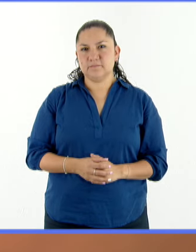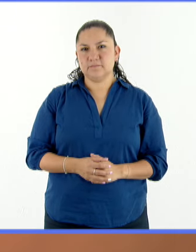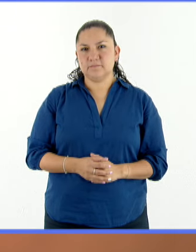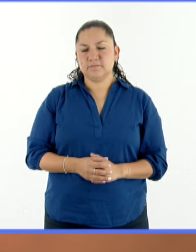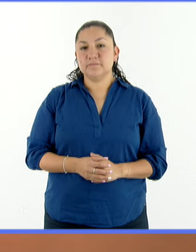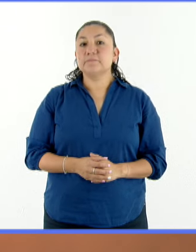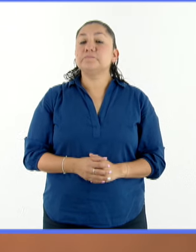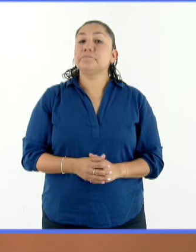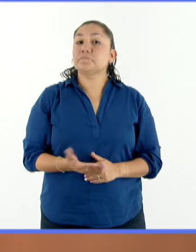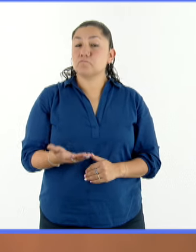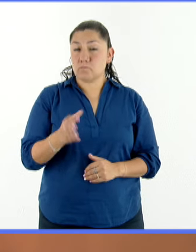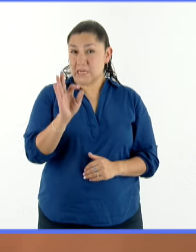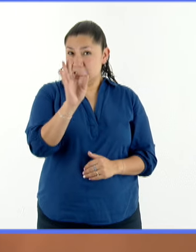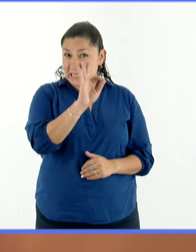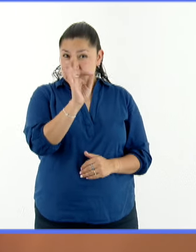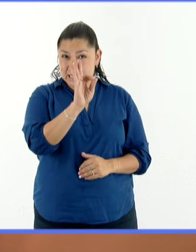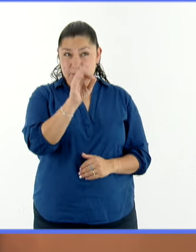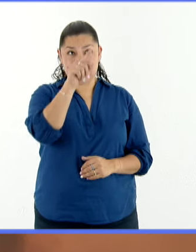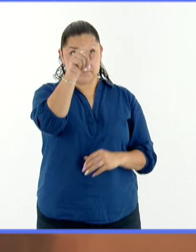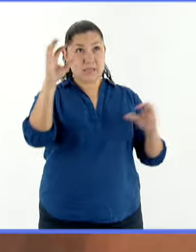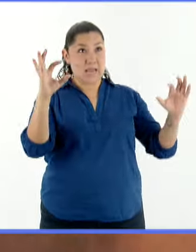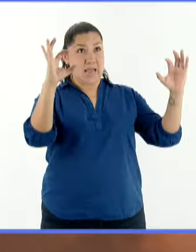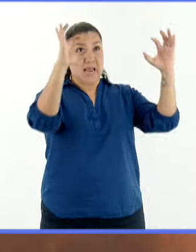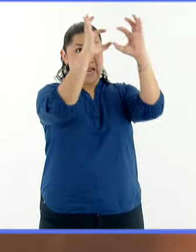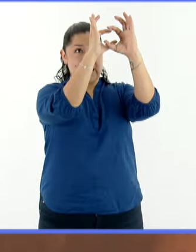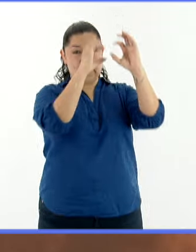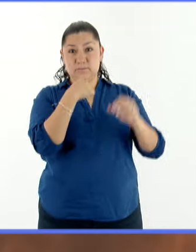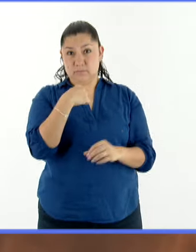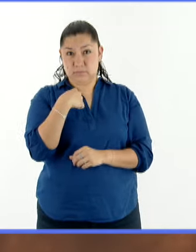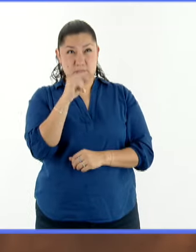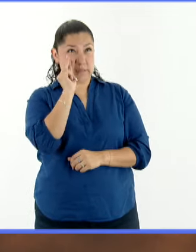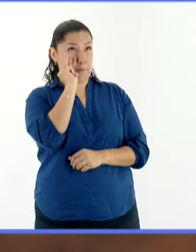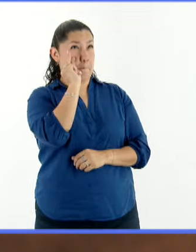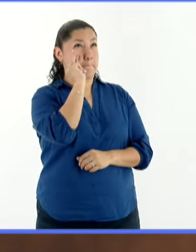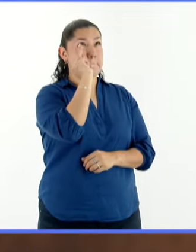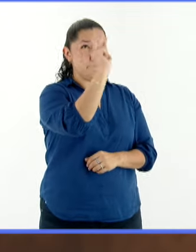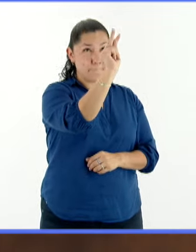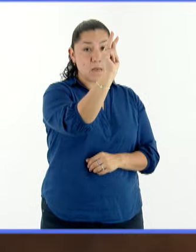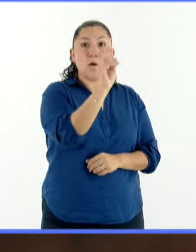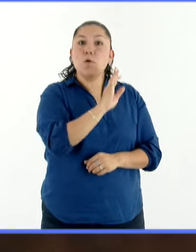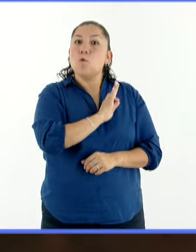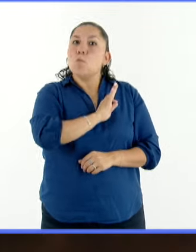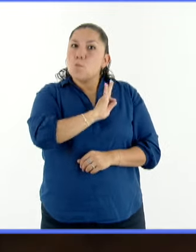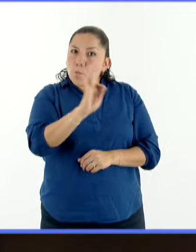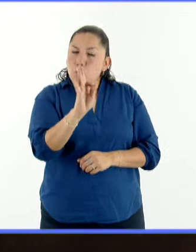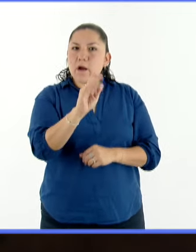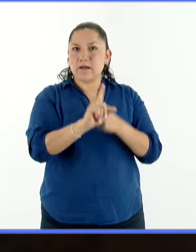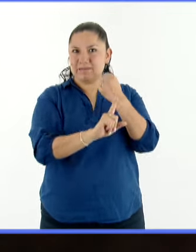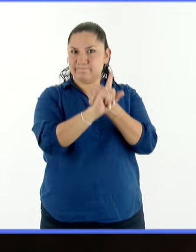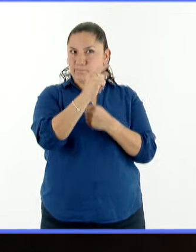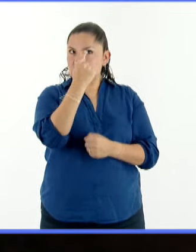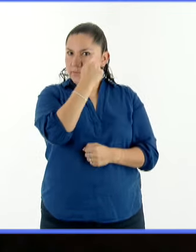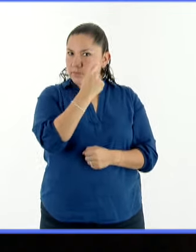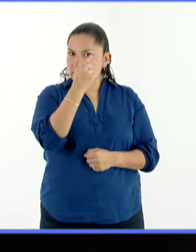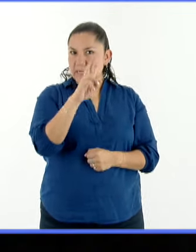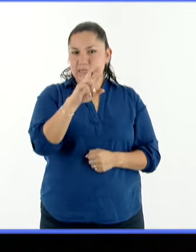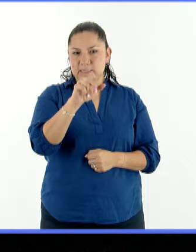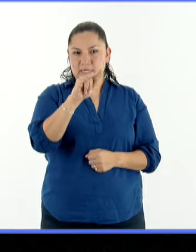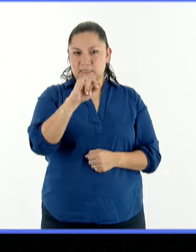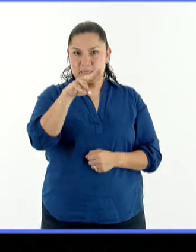Si observáramos de manera directa un eclipse solar total, estaríamos expuestos a daños severos en la retina.